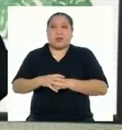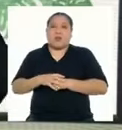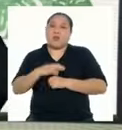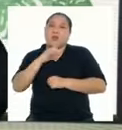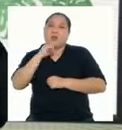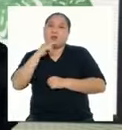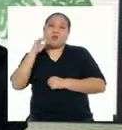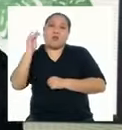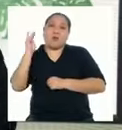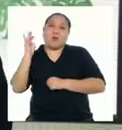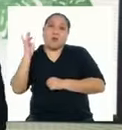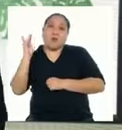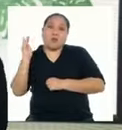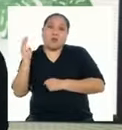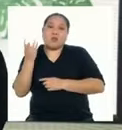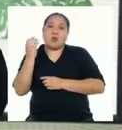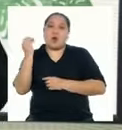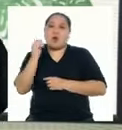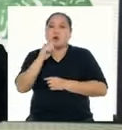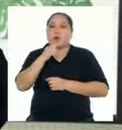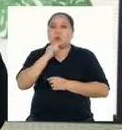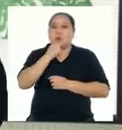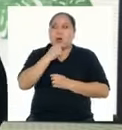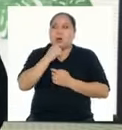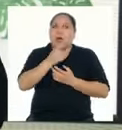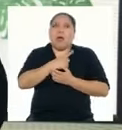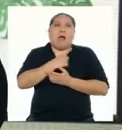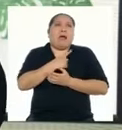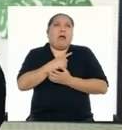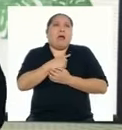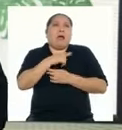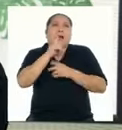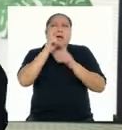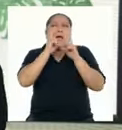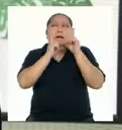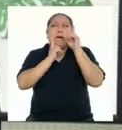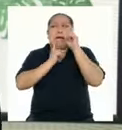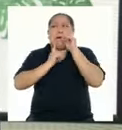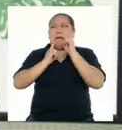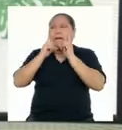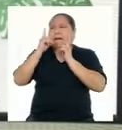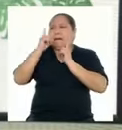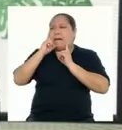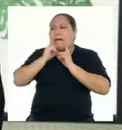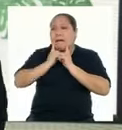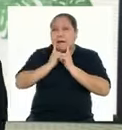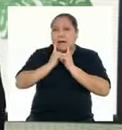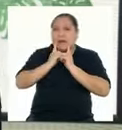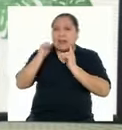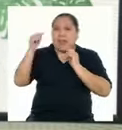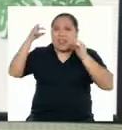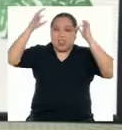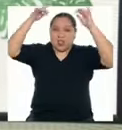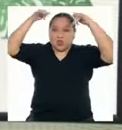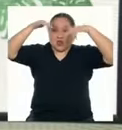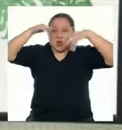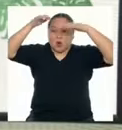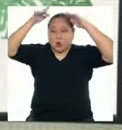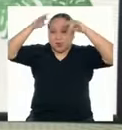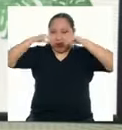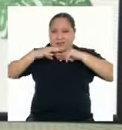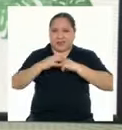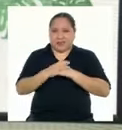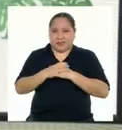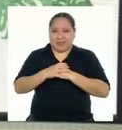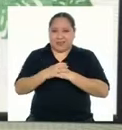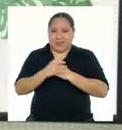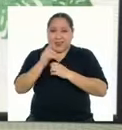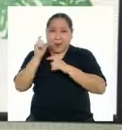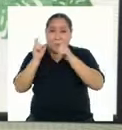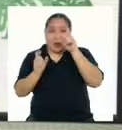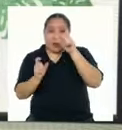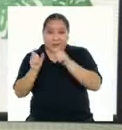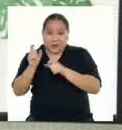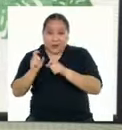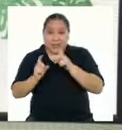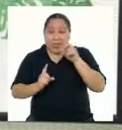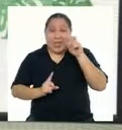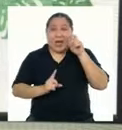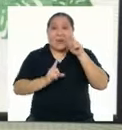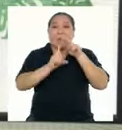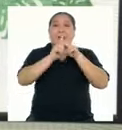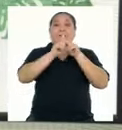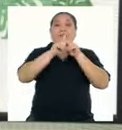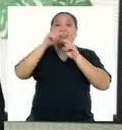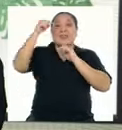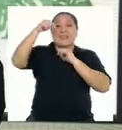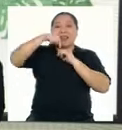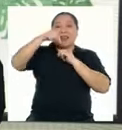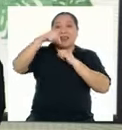o una persona que está ahí pues se asusta y llora y esa es la lluvia El ser humano desde que aparece sobre